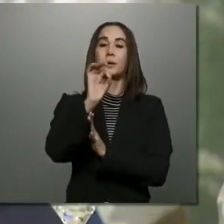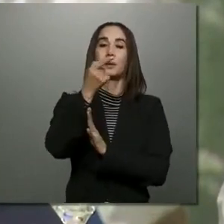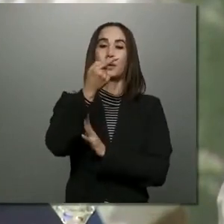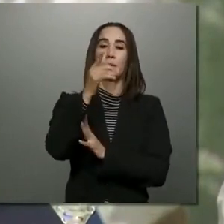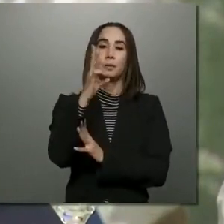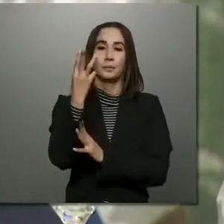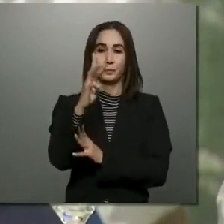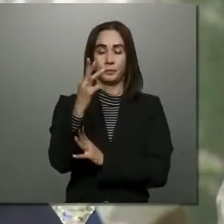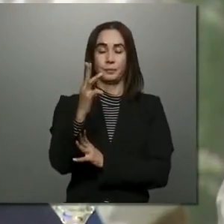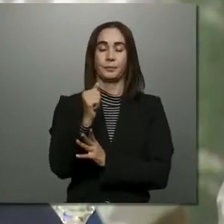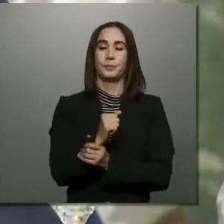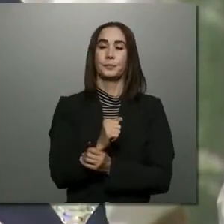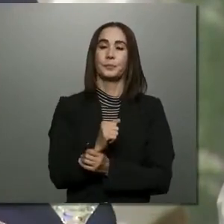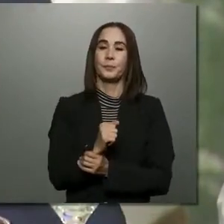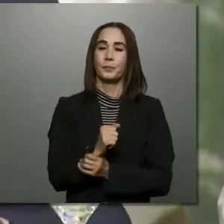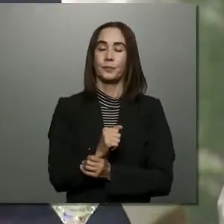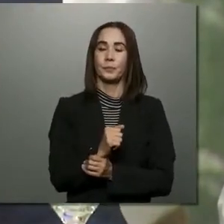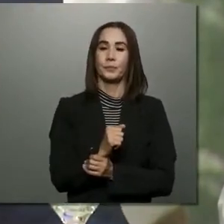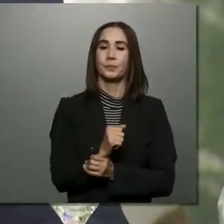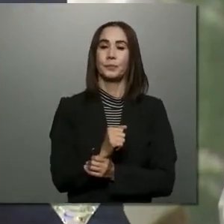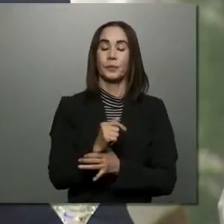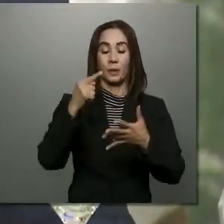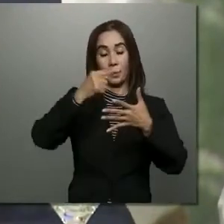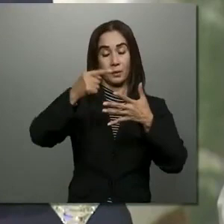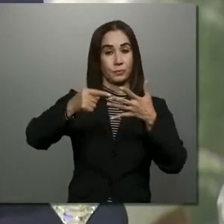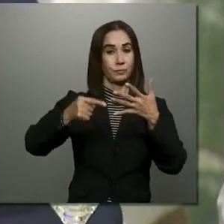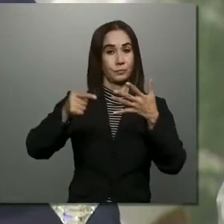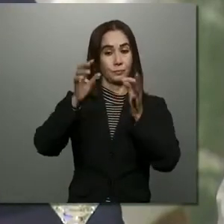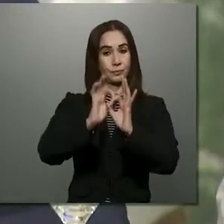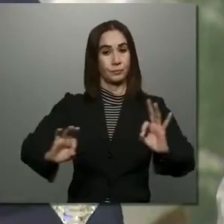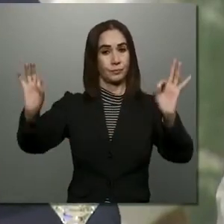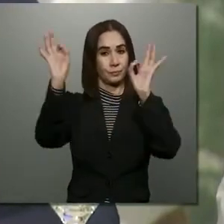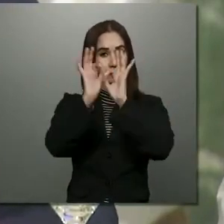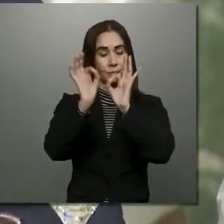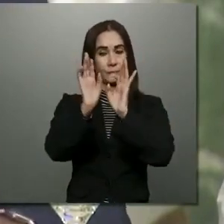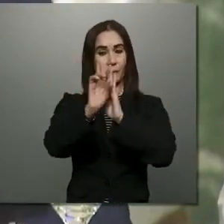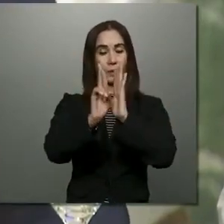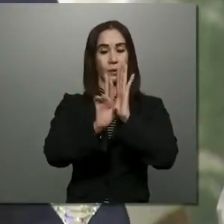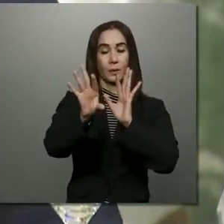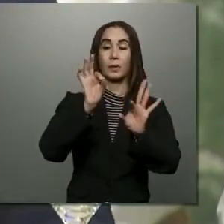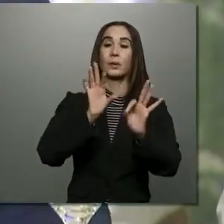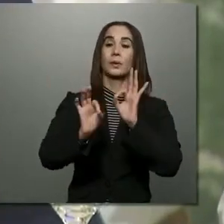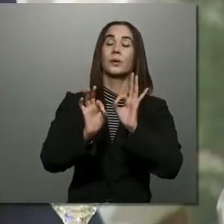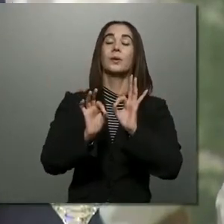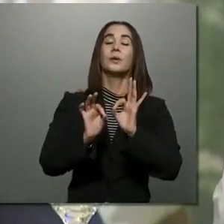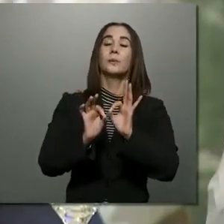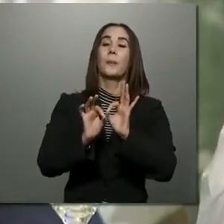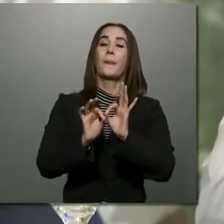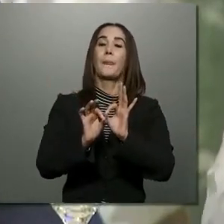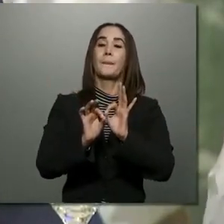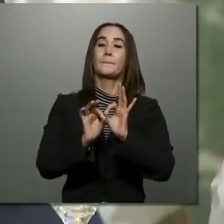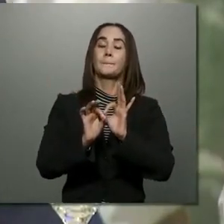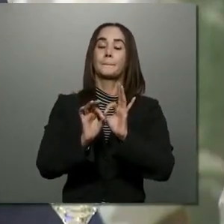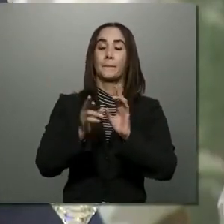-16. Los ejes principales a nivel reglamentario fueron el